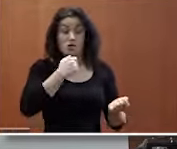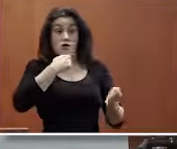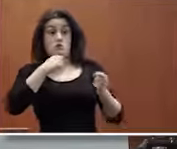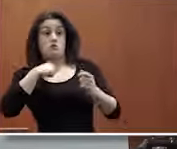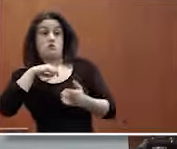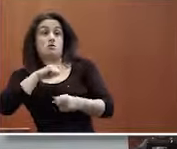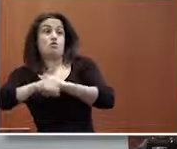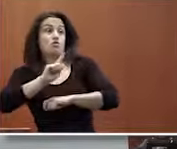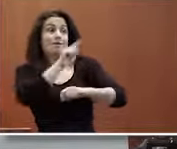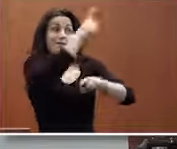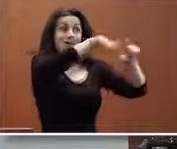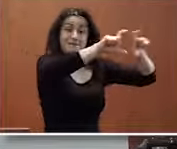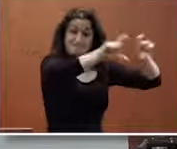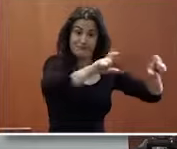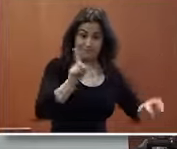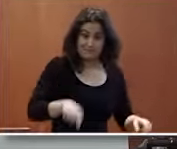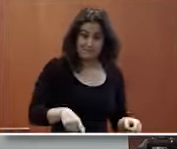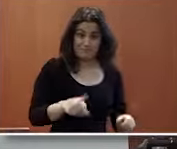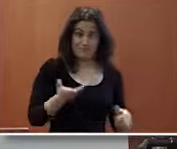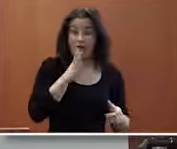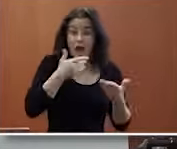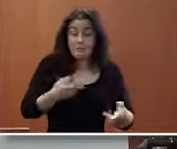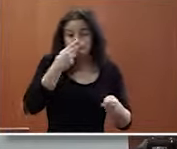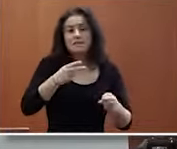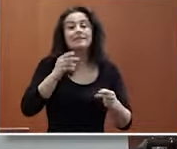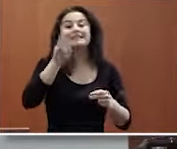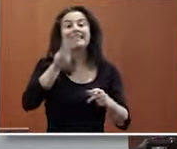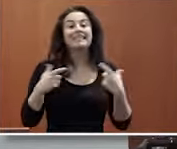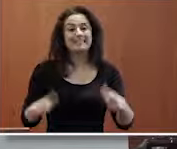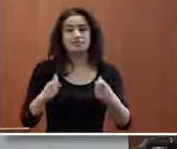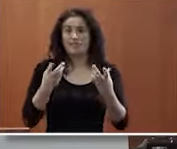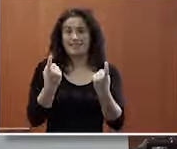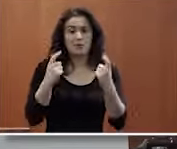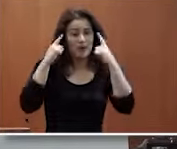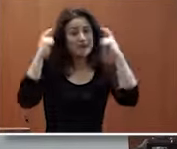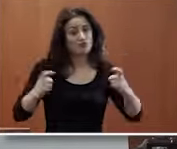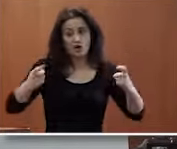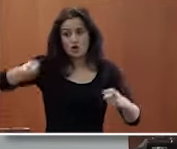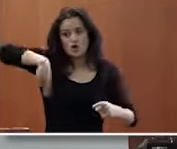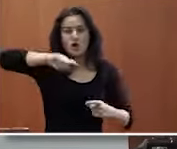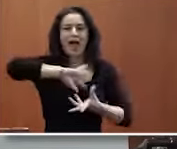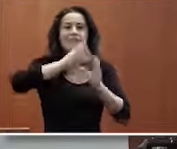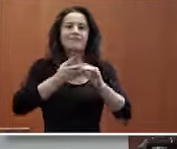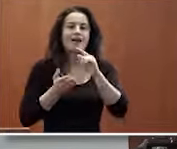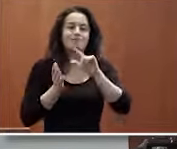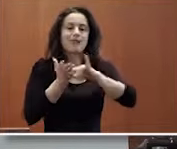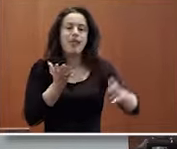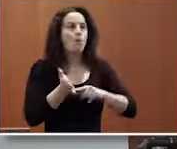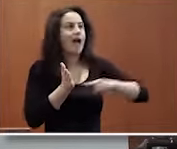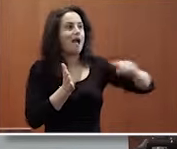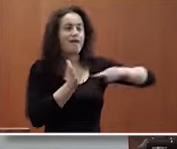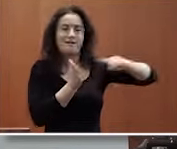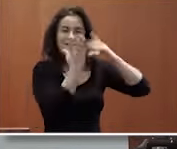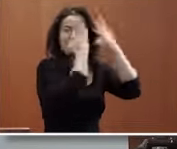pero yo diría que haga más esfuerzo quien lo necesita más yo creo que ahora mismo lo necesita más el tercer sector tenemos que hacer un esfuerzo de adaptación de ese lenguaje y